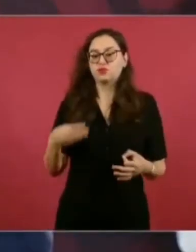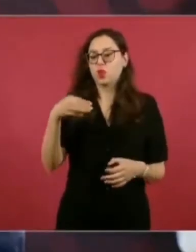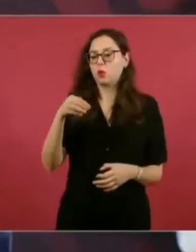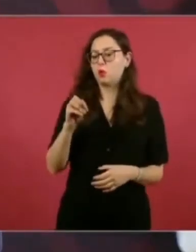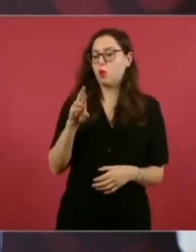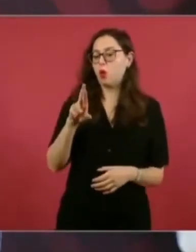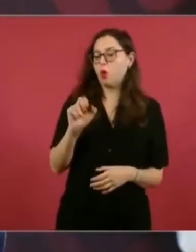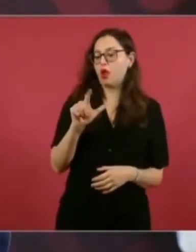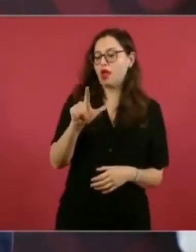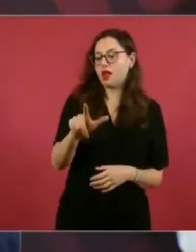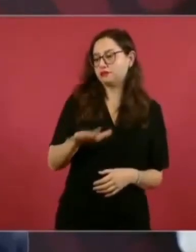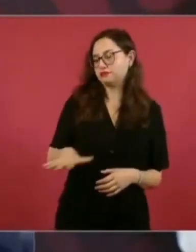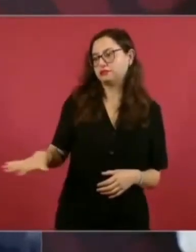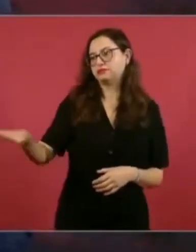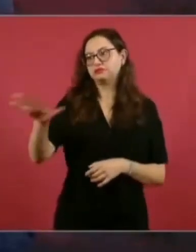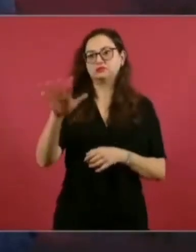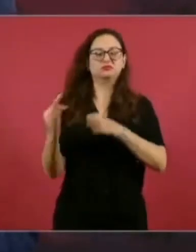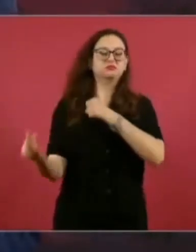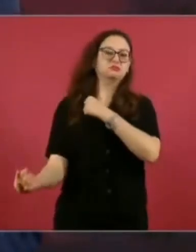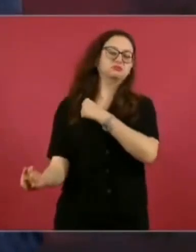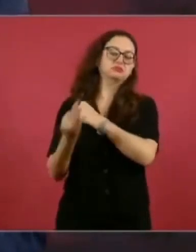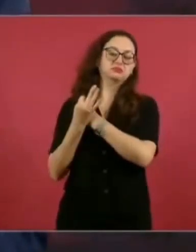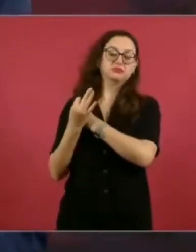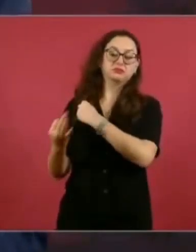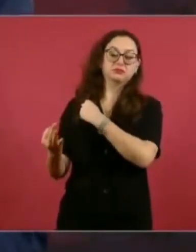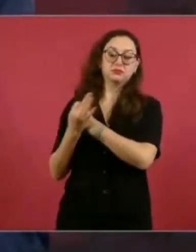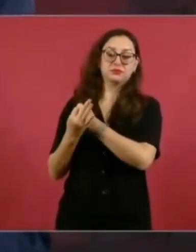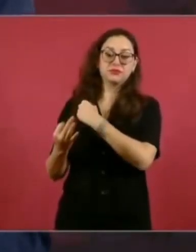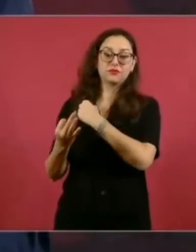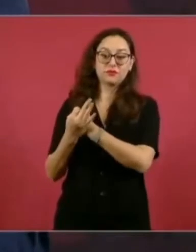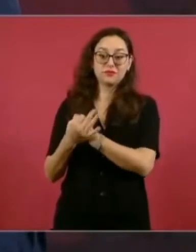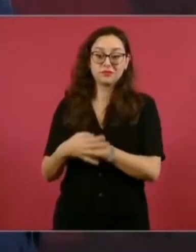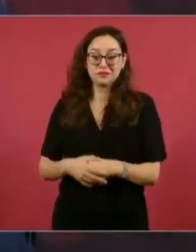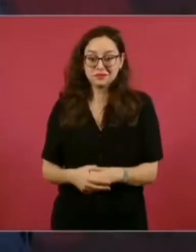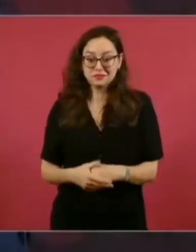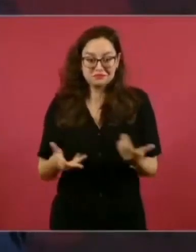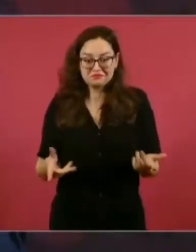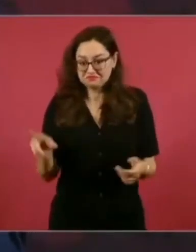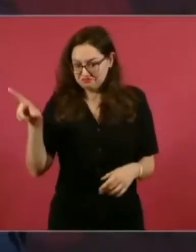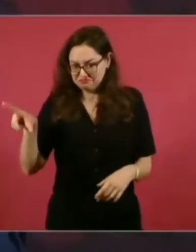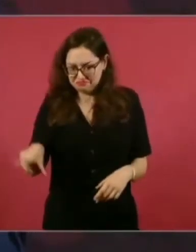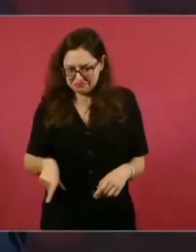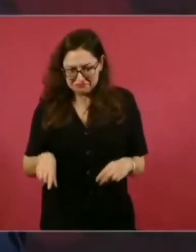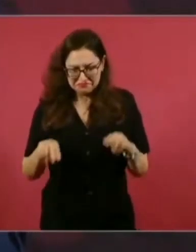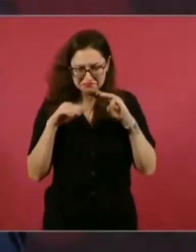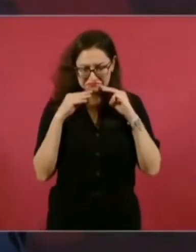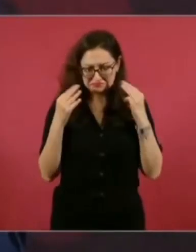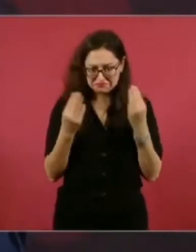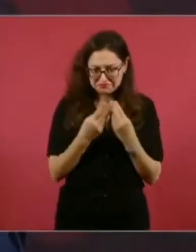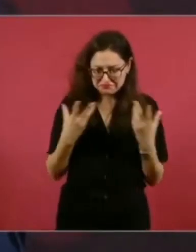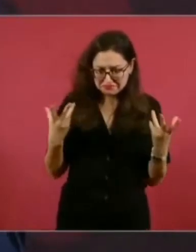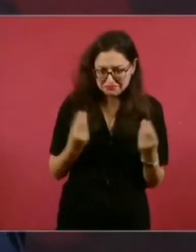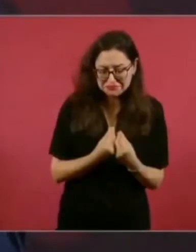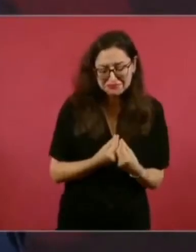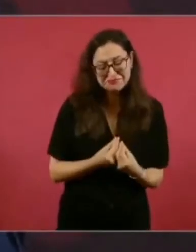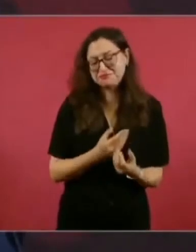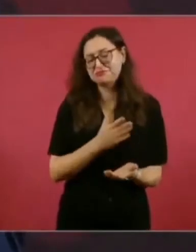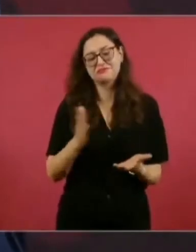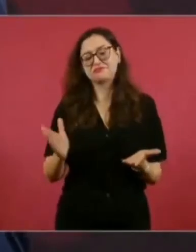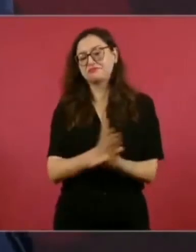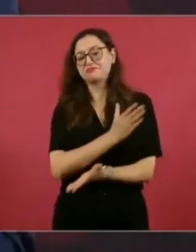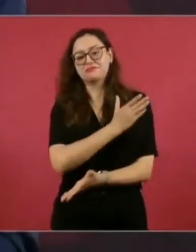vincular al gobierno con la delincuencia organizada. Entonces,